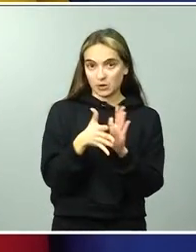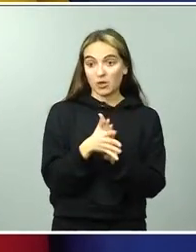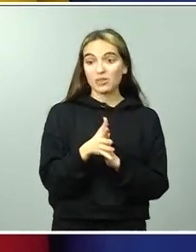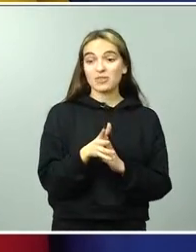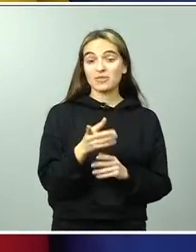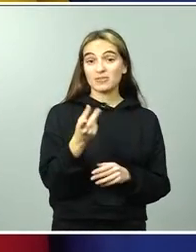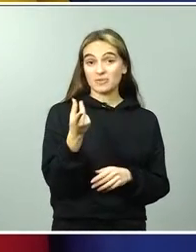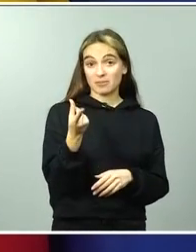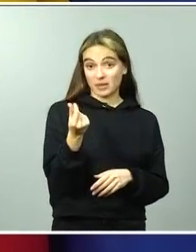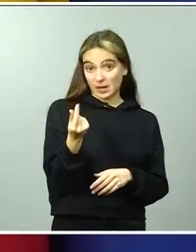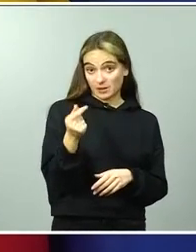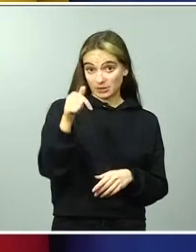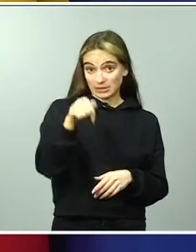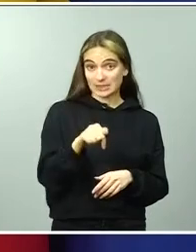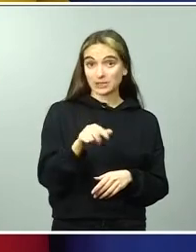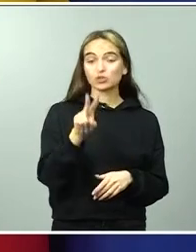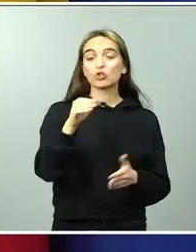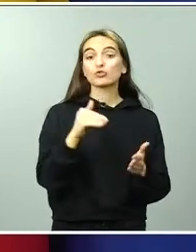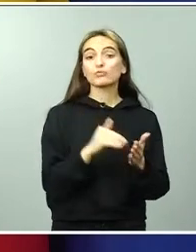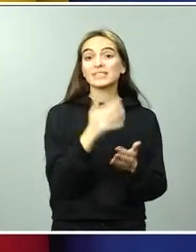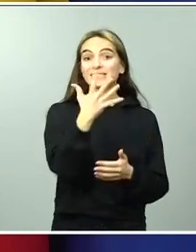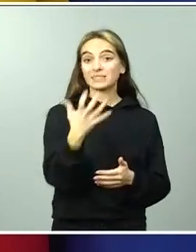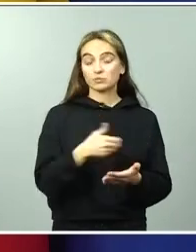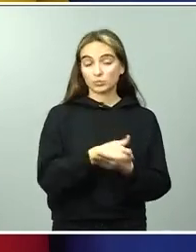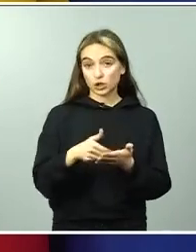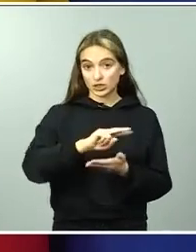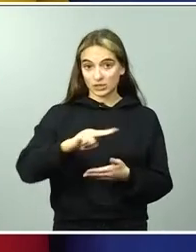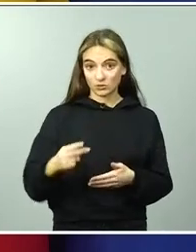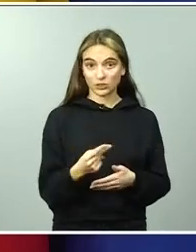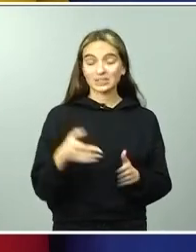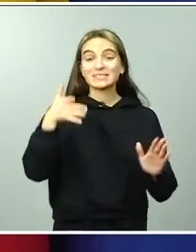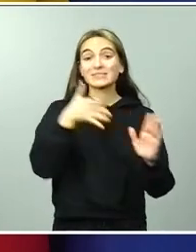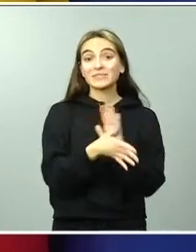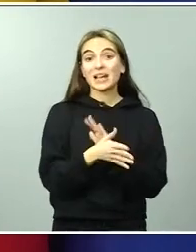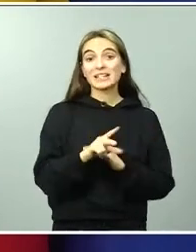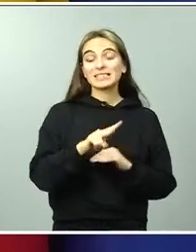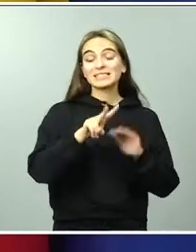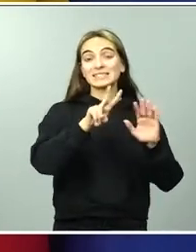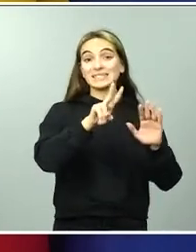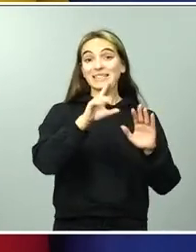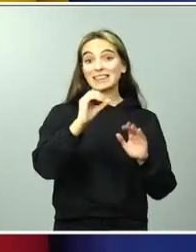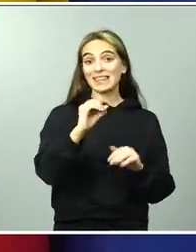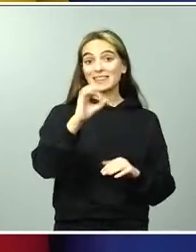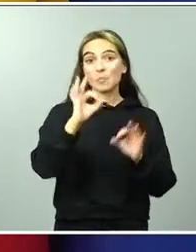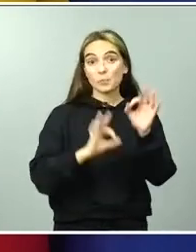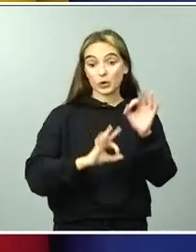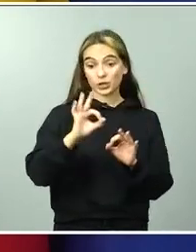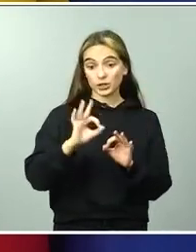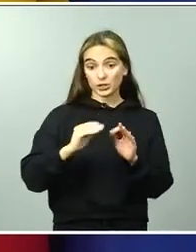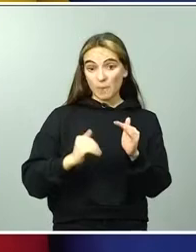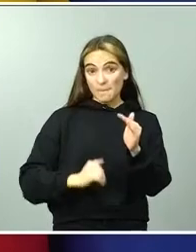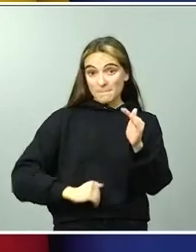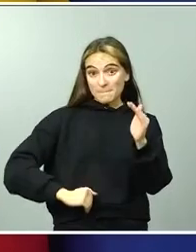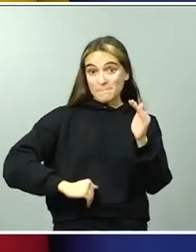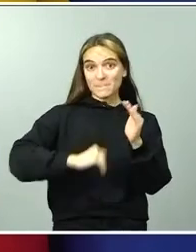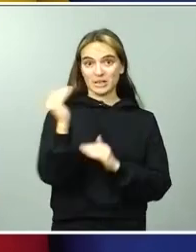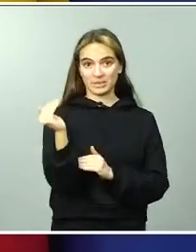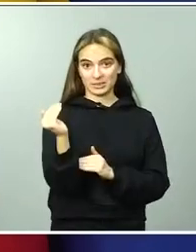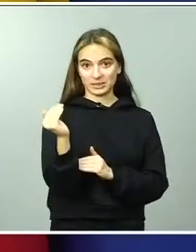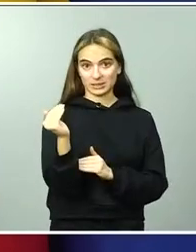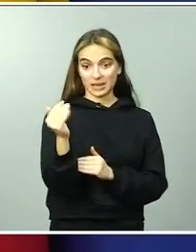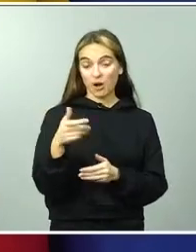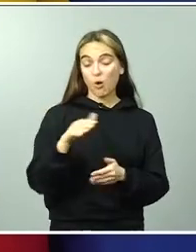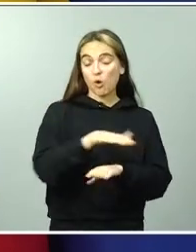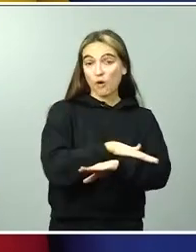es un 70%, un 70% superior al último presupuesto del anterior Gobierno.